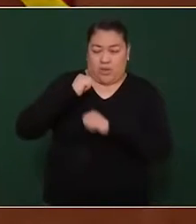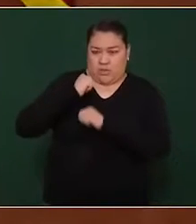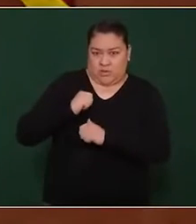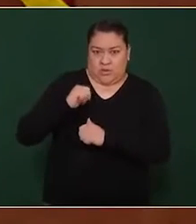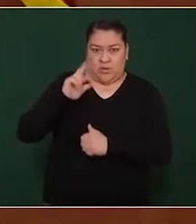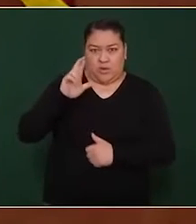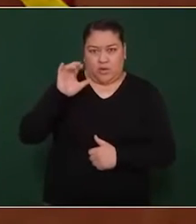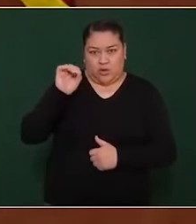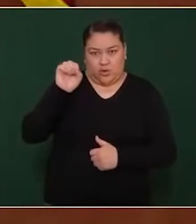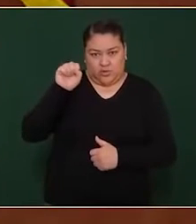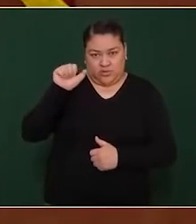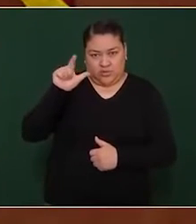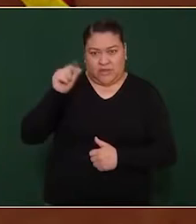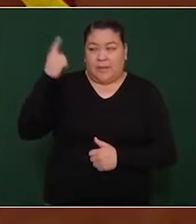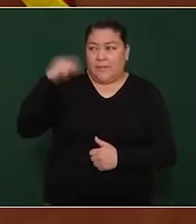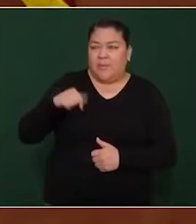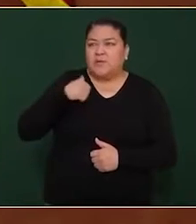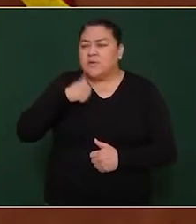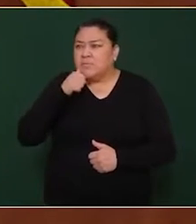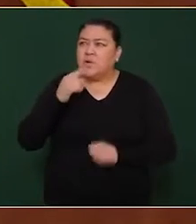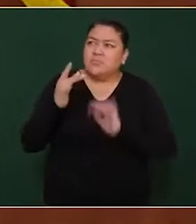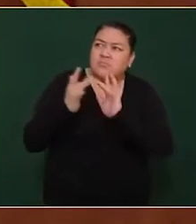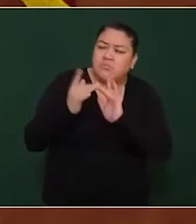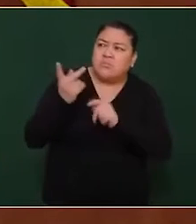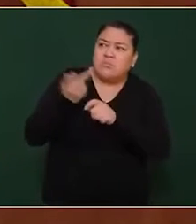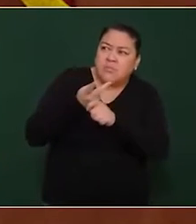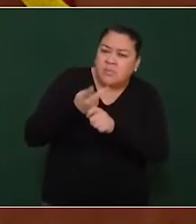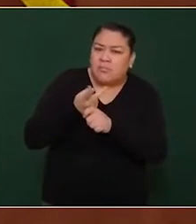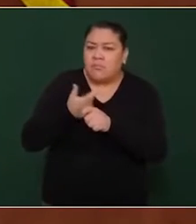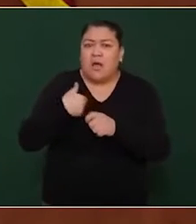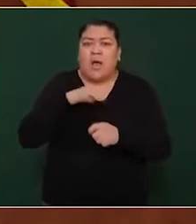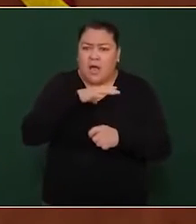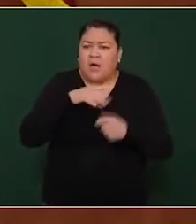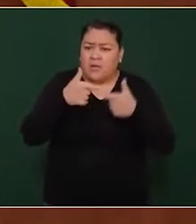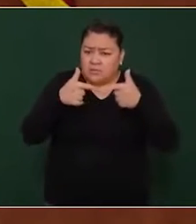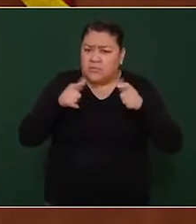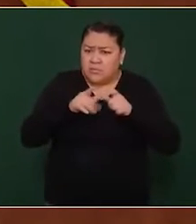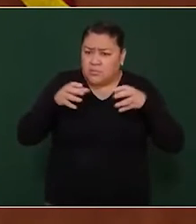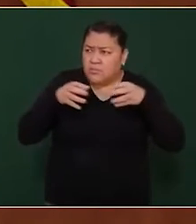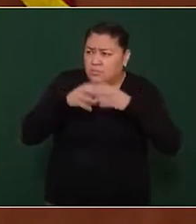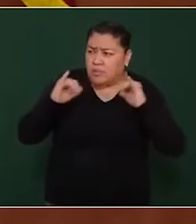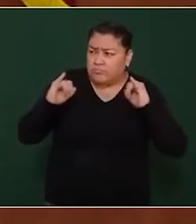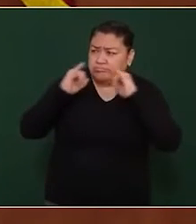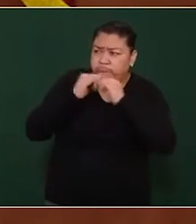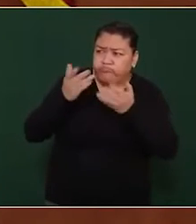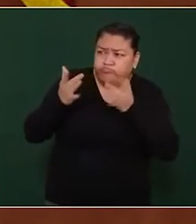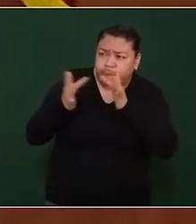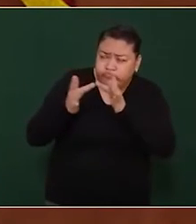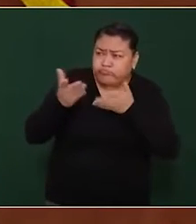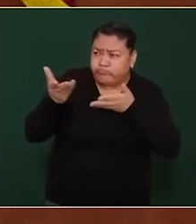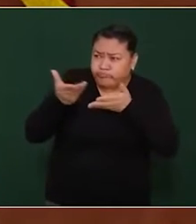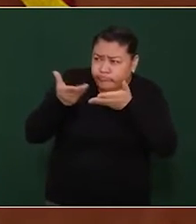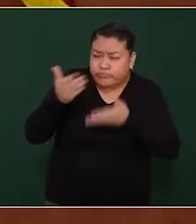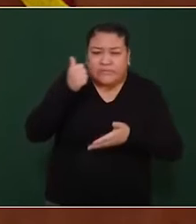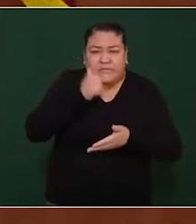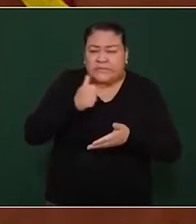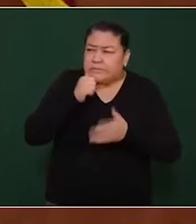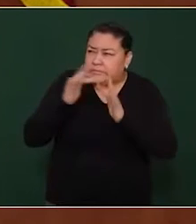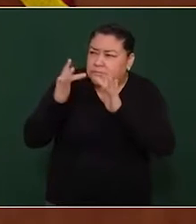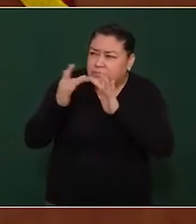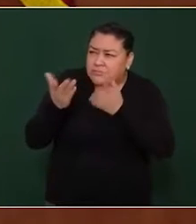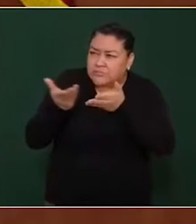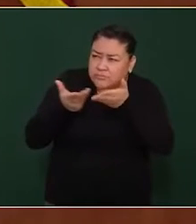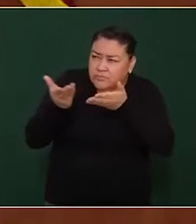sido estar muy en contacto, seguimiento. Hay un grupo interinstitucional que continúa de manera permanente,